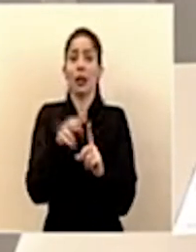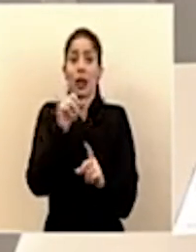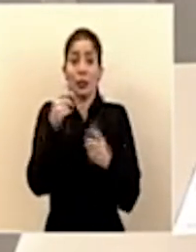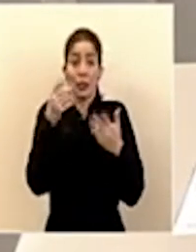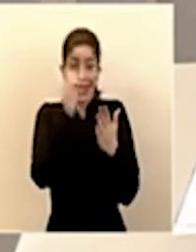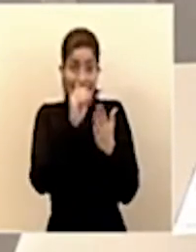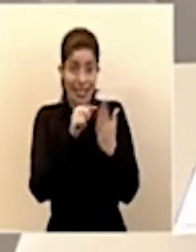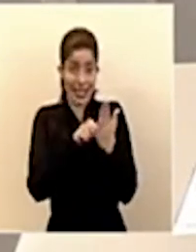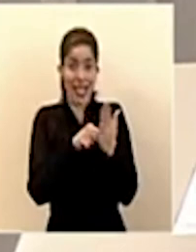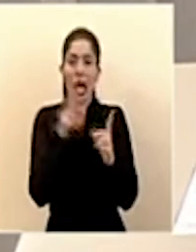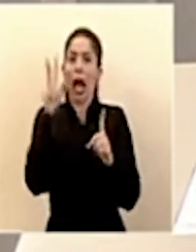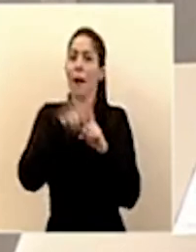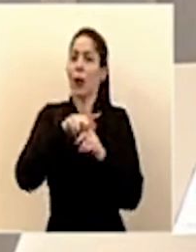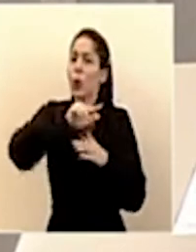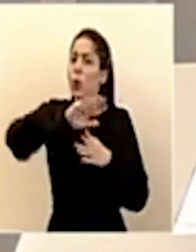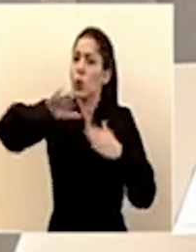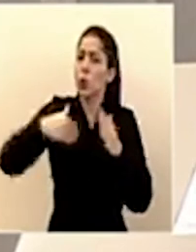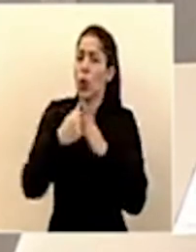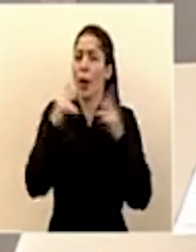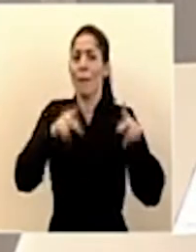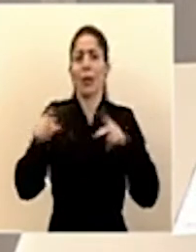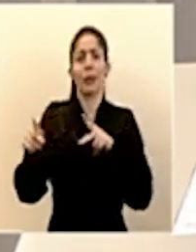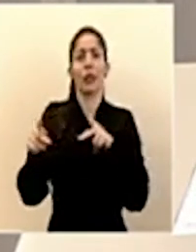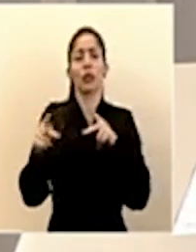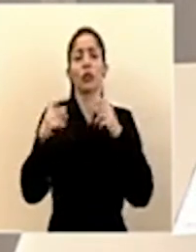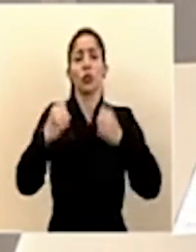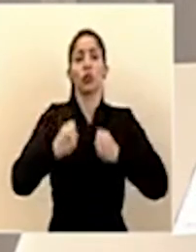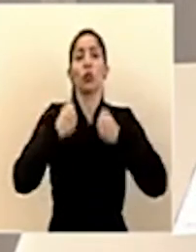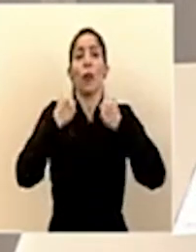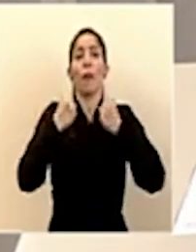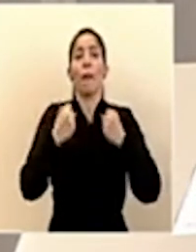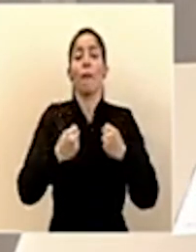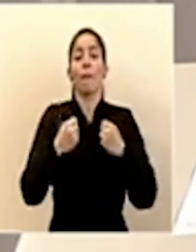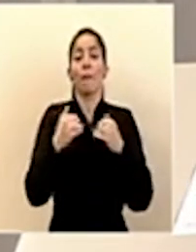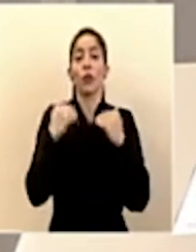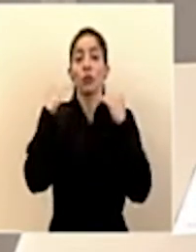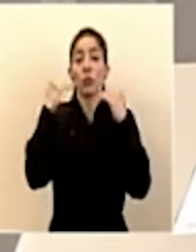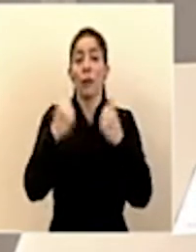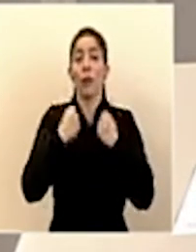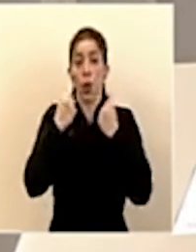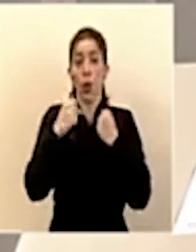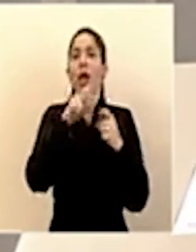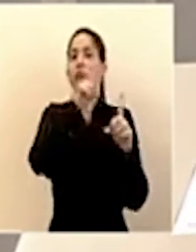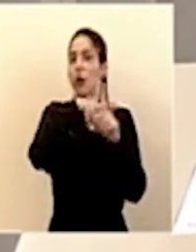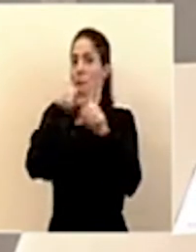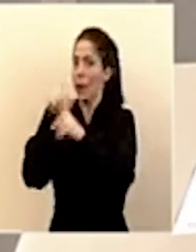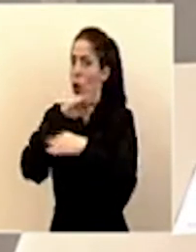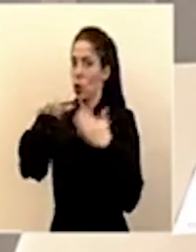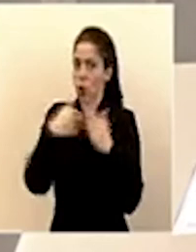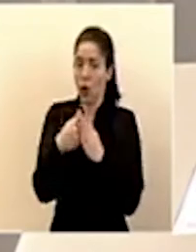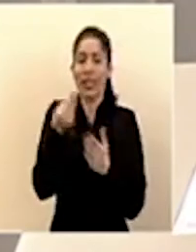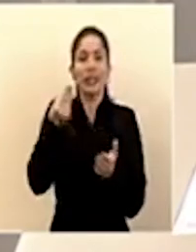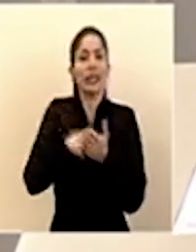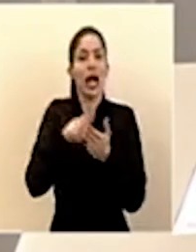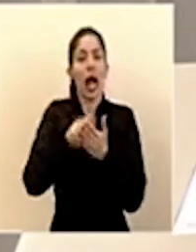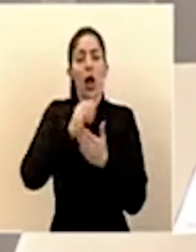diseñado, a todos los miembros de los supremos poderes, aplicará a todos los salarios